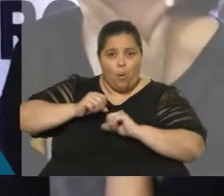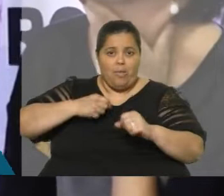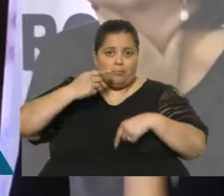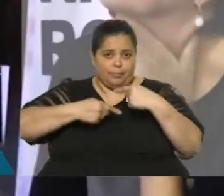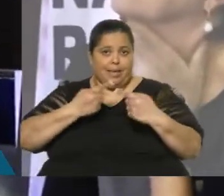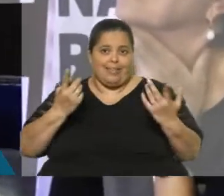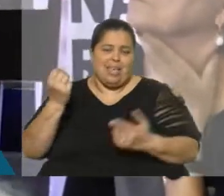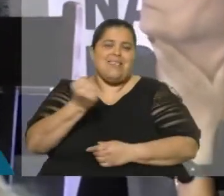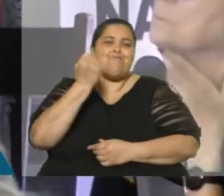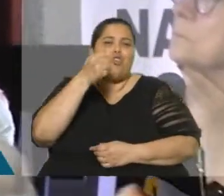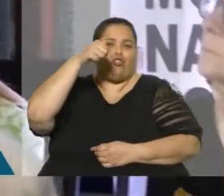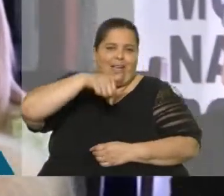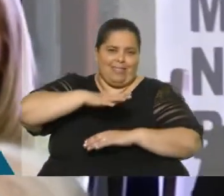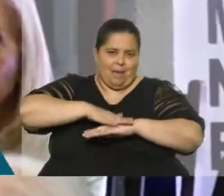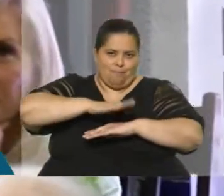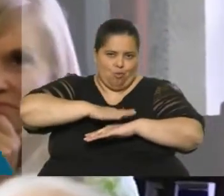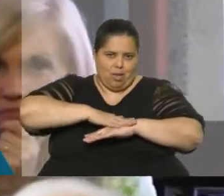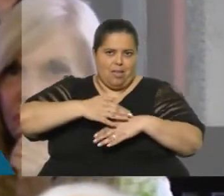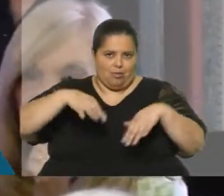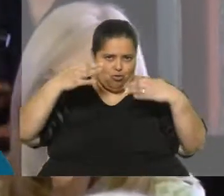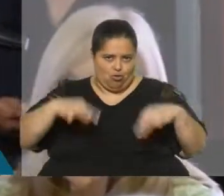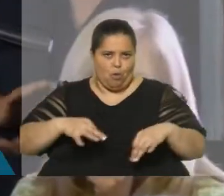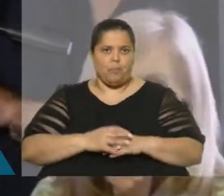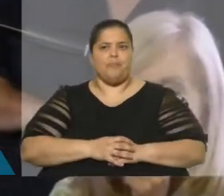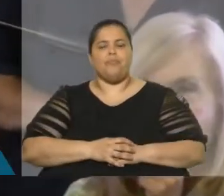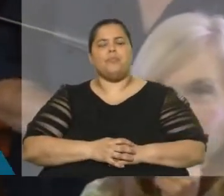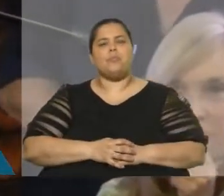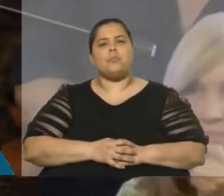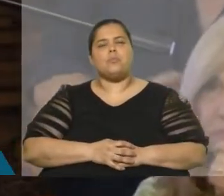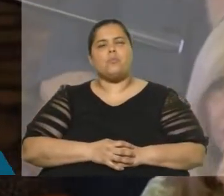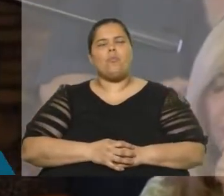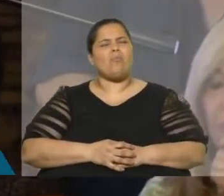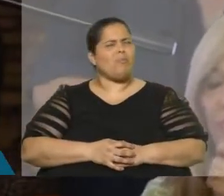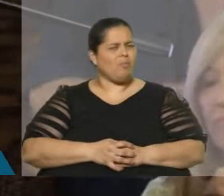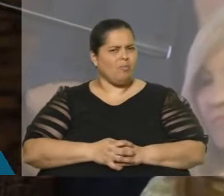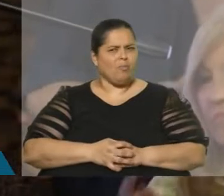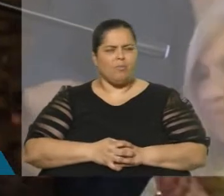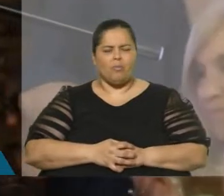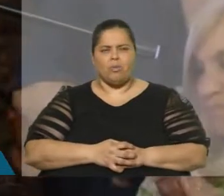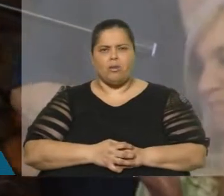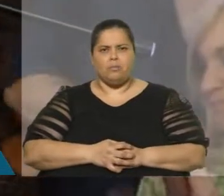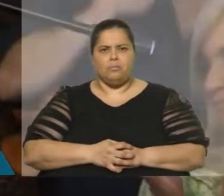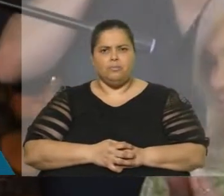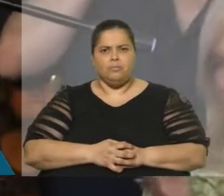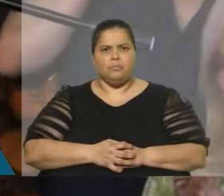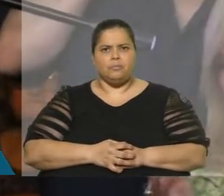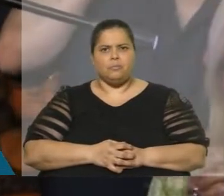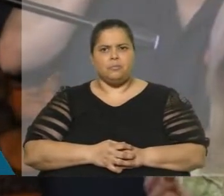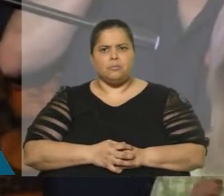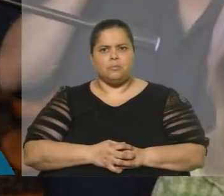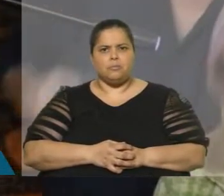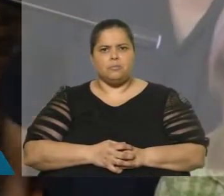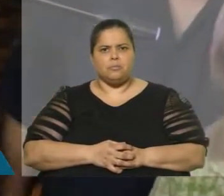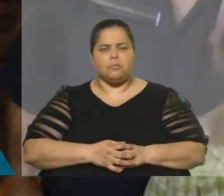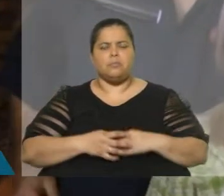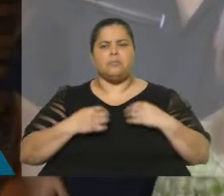de esta instancia, de no ser así, no es poder entrar justamente en los tiempos del informativo, se los prometemos que mañana la tendrá en la